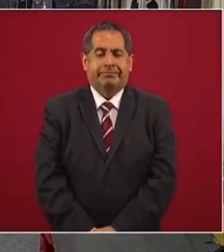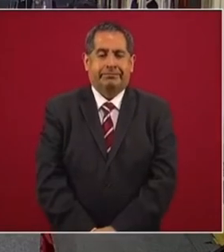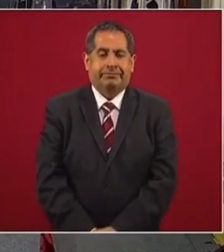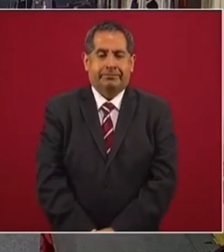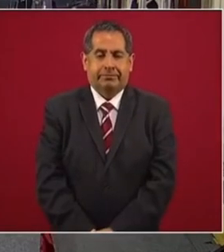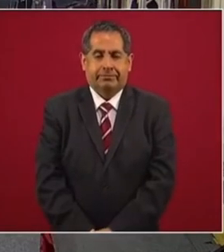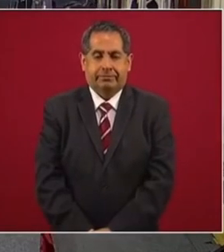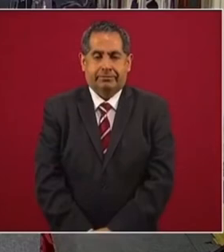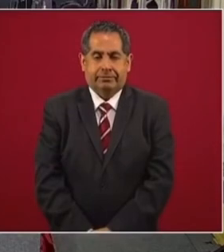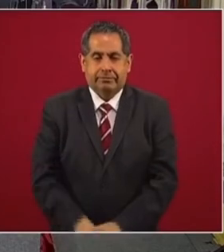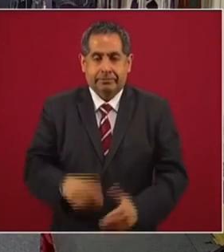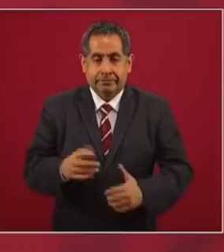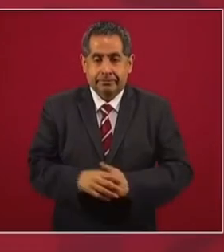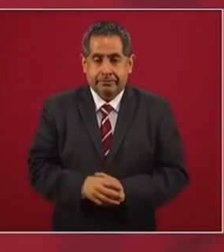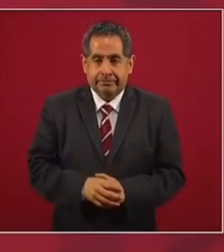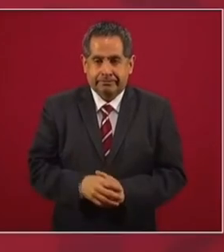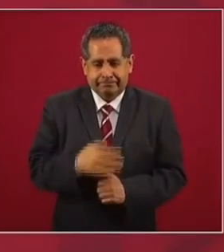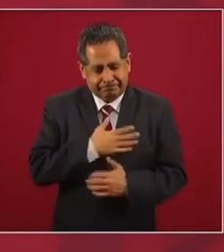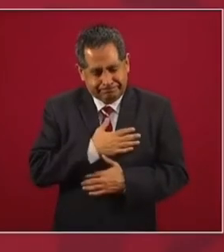¿Así ve? Mira.